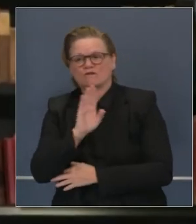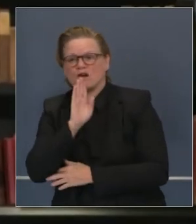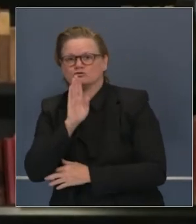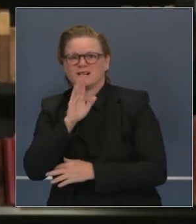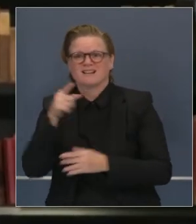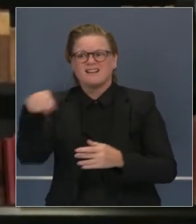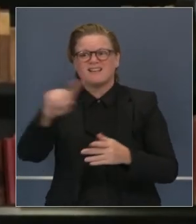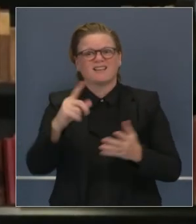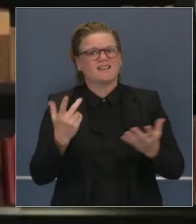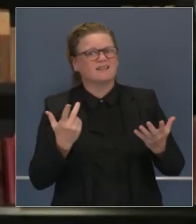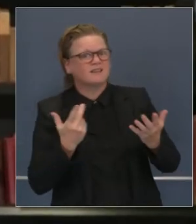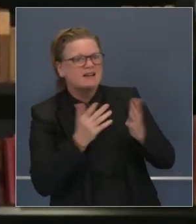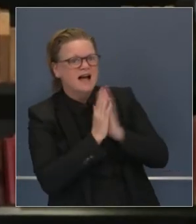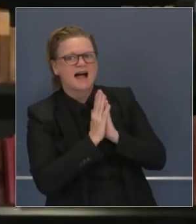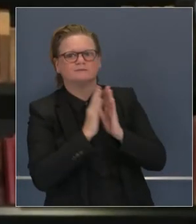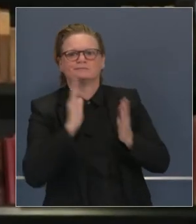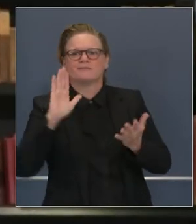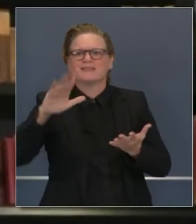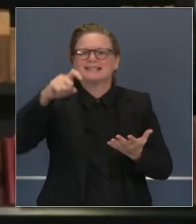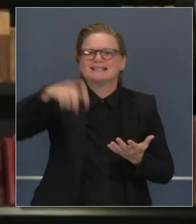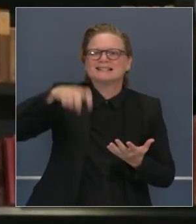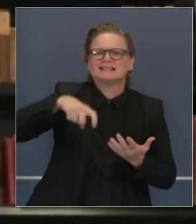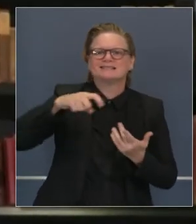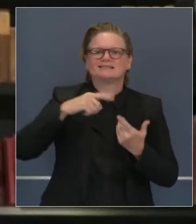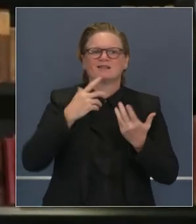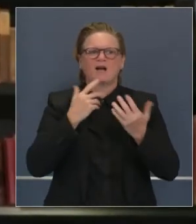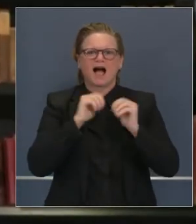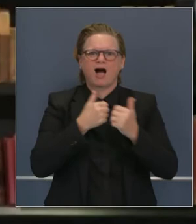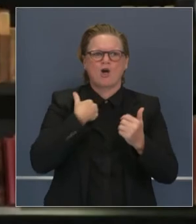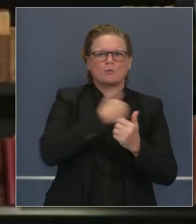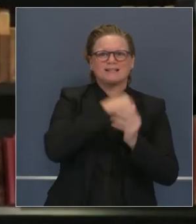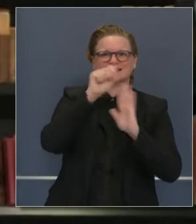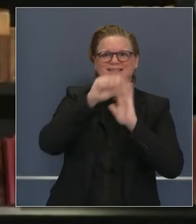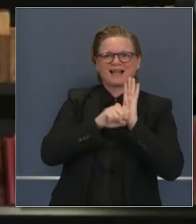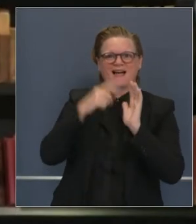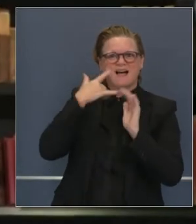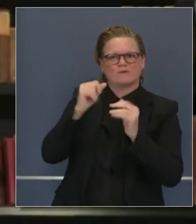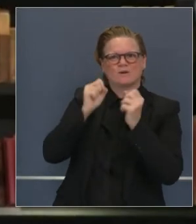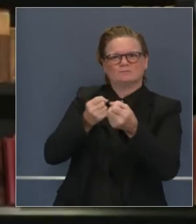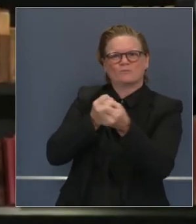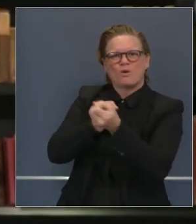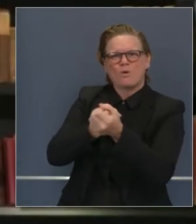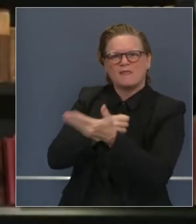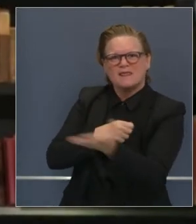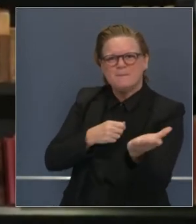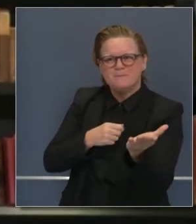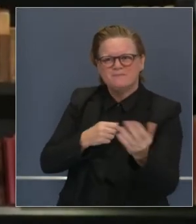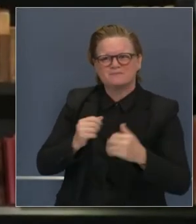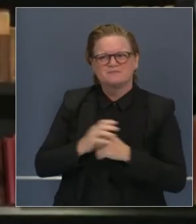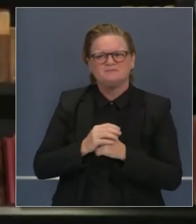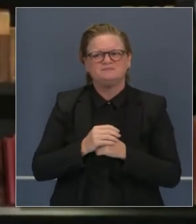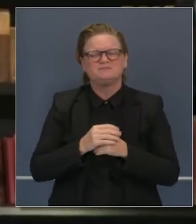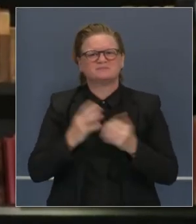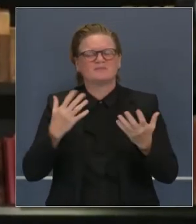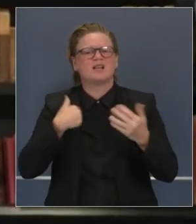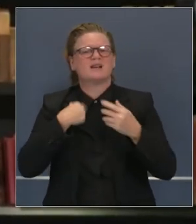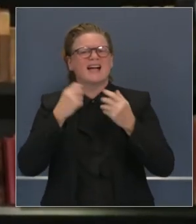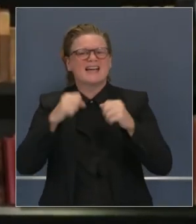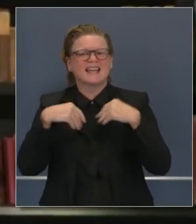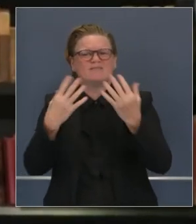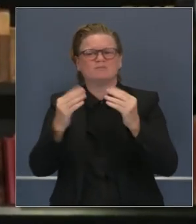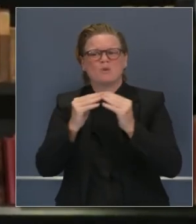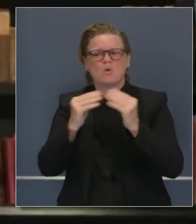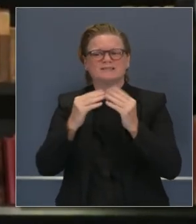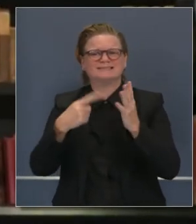seguimos buscando protocolos para las renuncias según sean apropiadas. Tal vez pueda usted abordar ejemplos